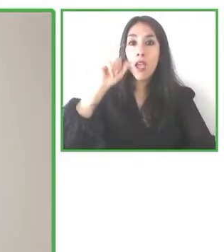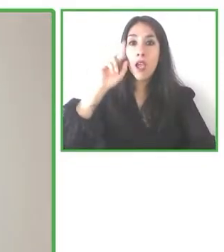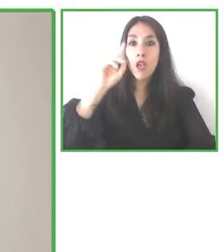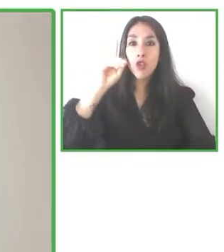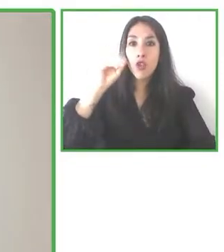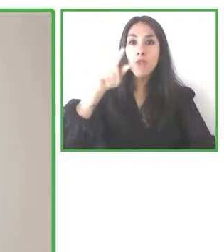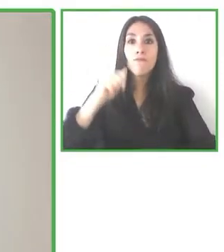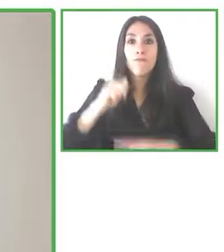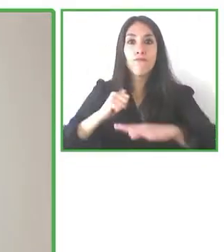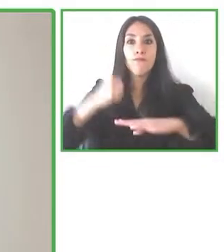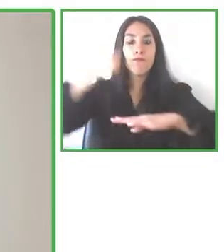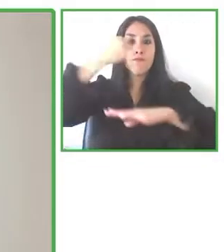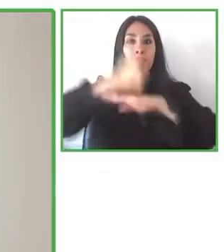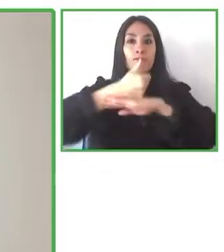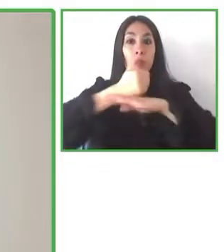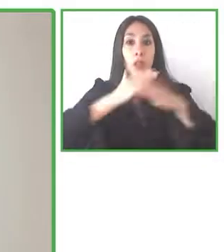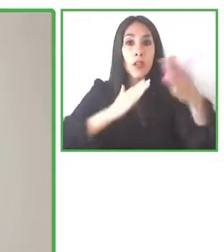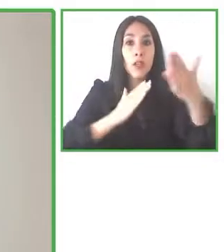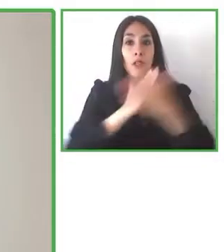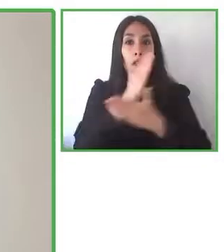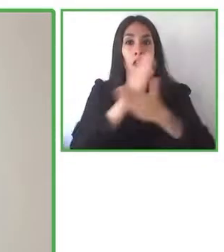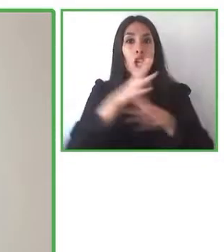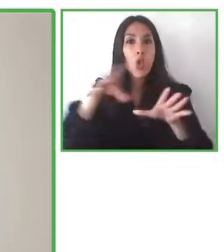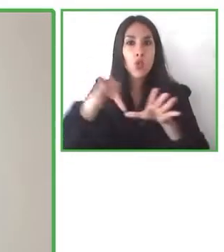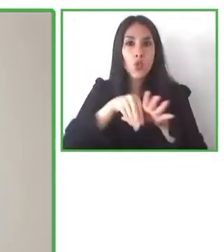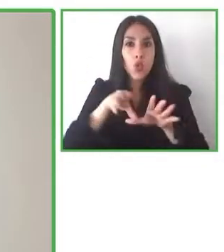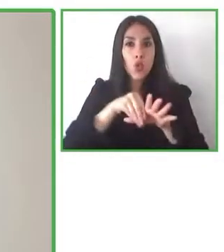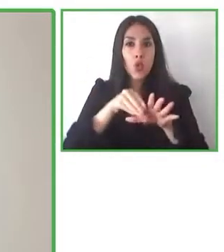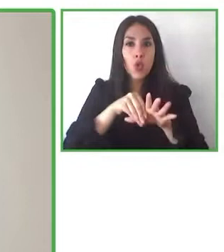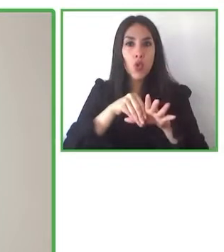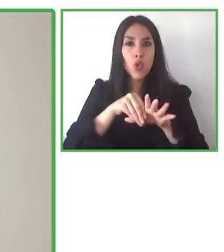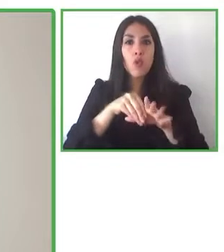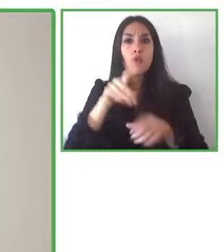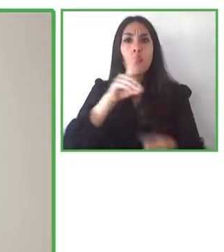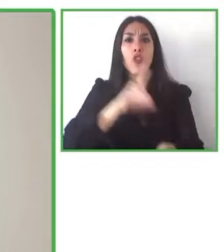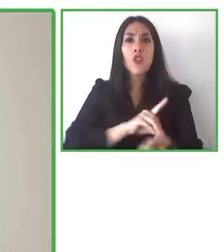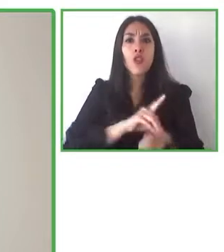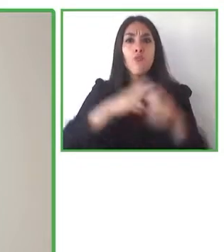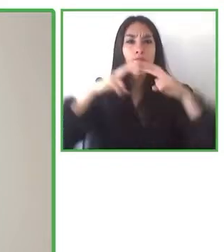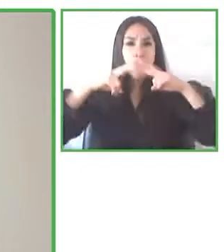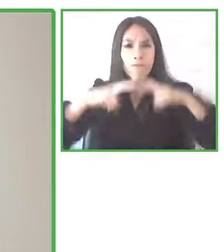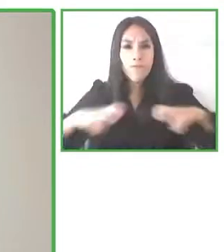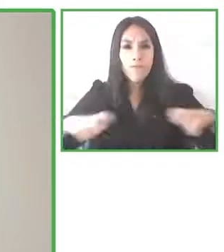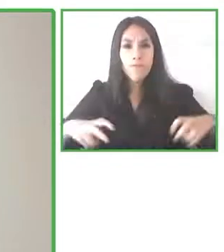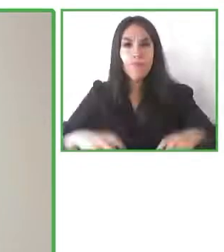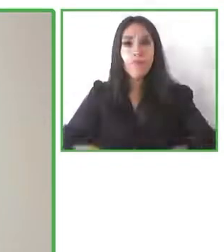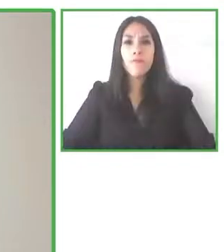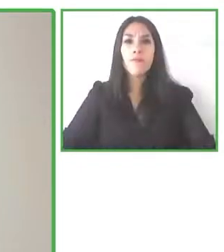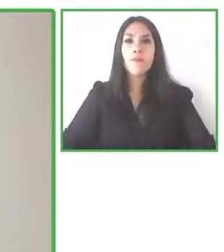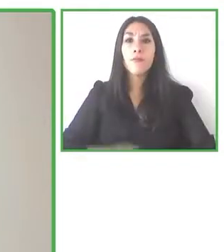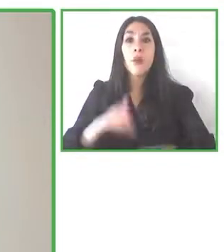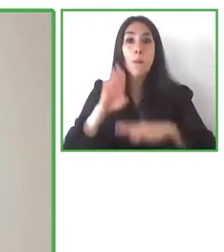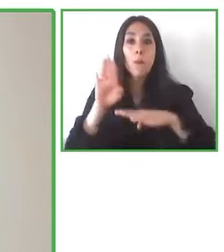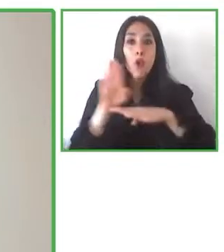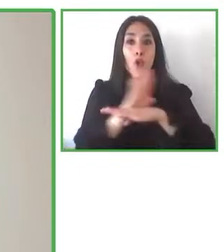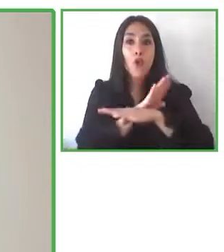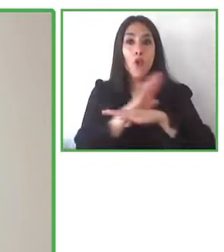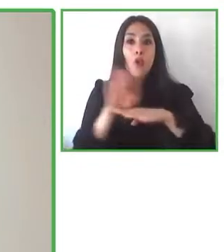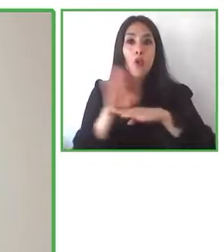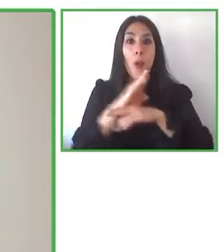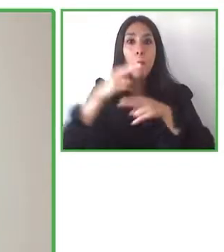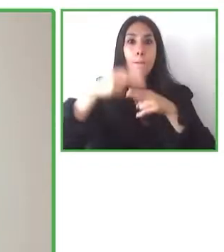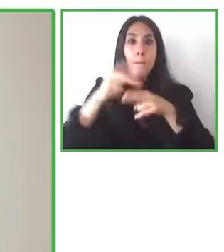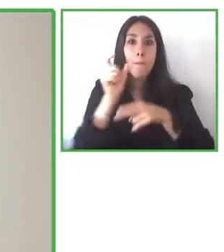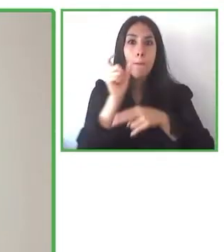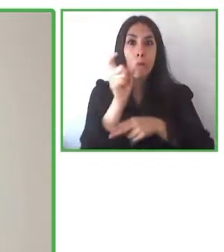digital en la compañía Atos para la región Iberia, y les doy la bienvenida a esta sesión de la